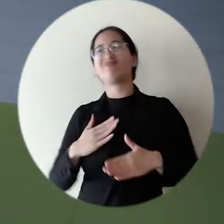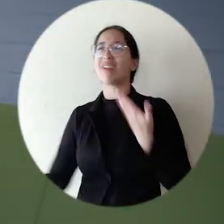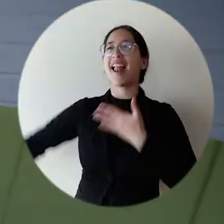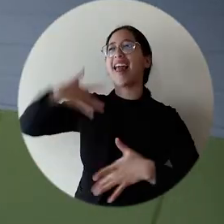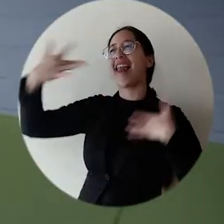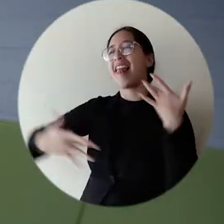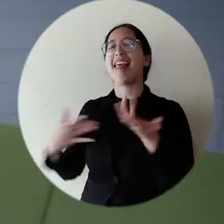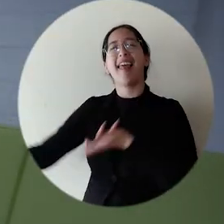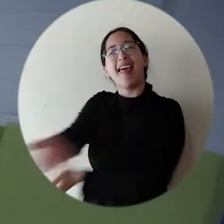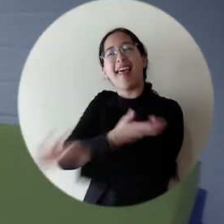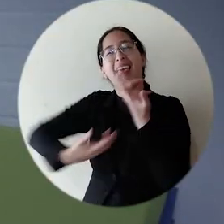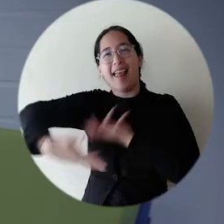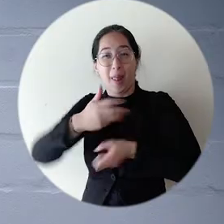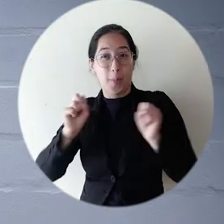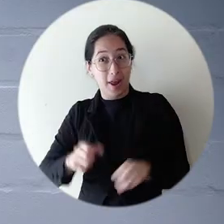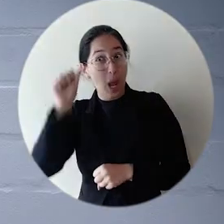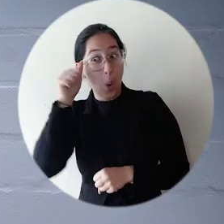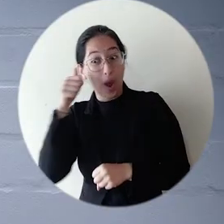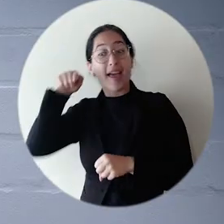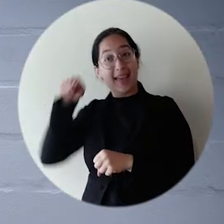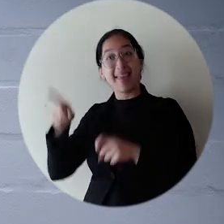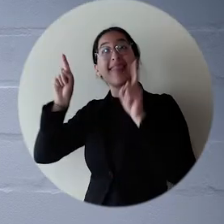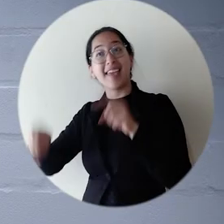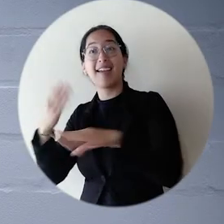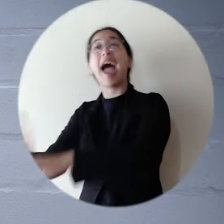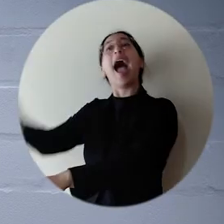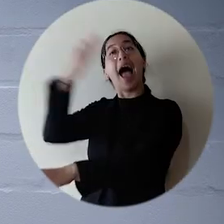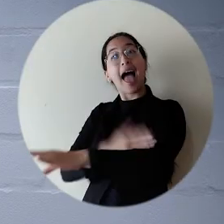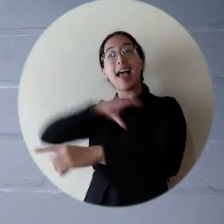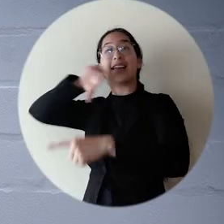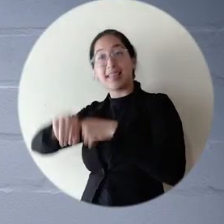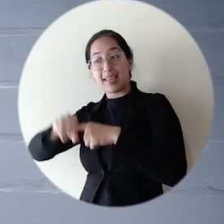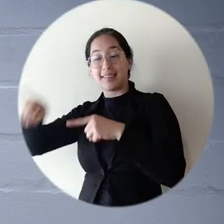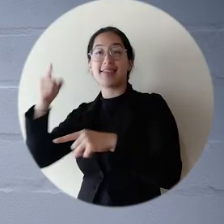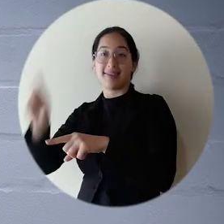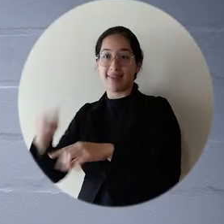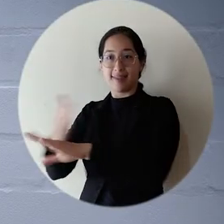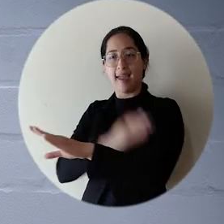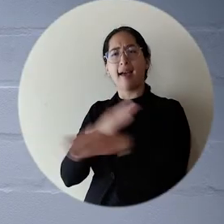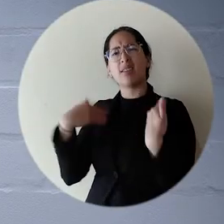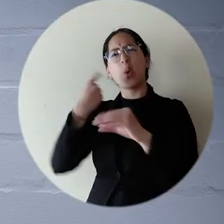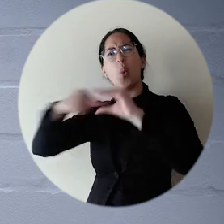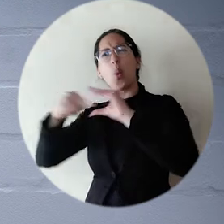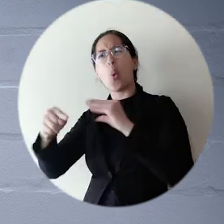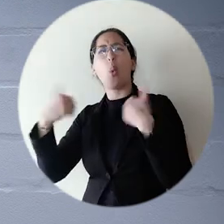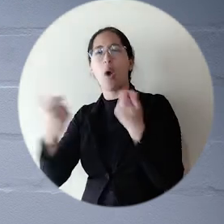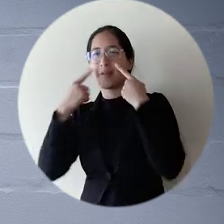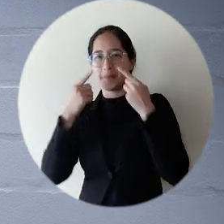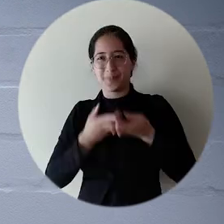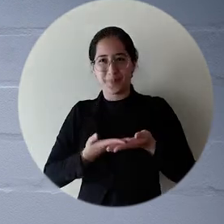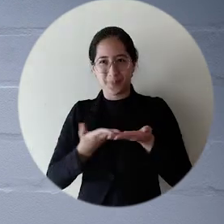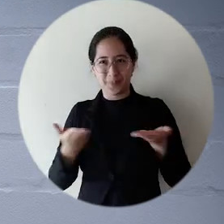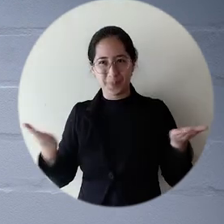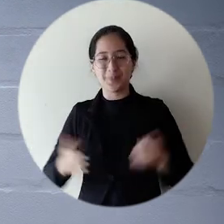compartir muchos momentos agradables. Recuerda que este espacio debe ser reservado con previa anticipación en el correo